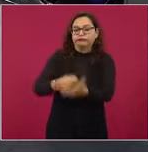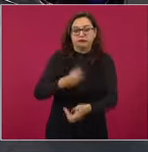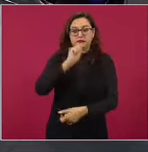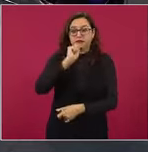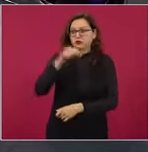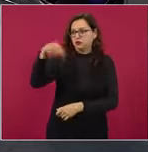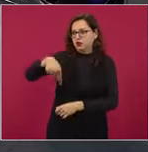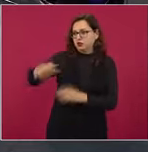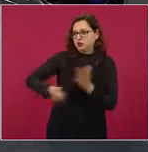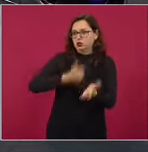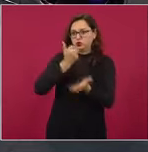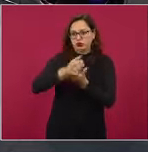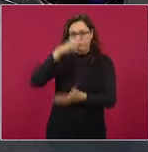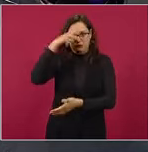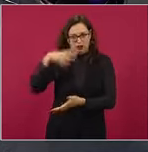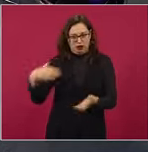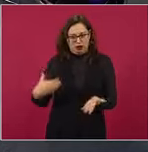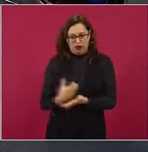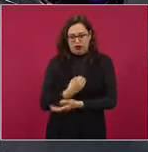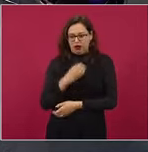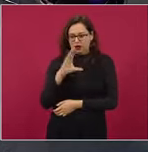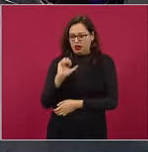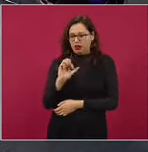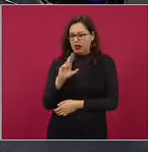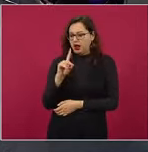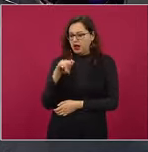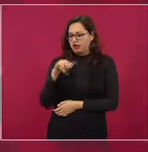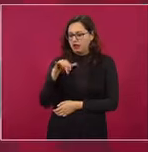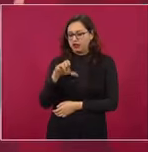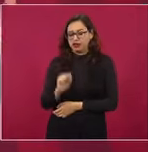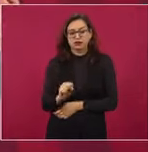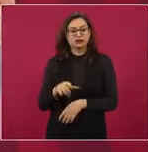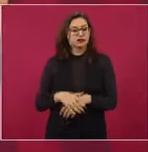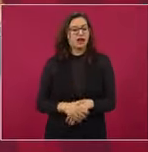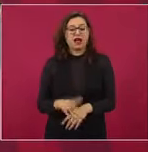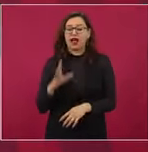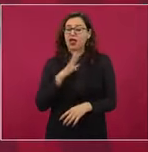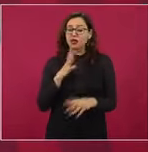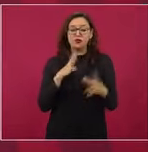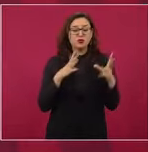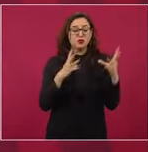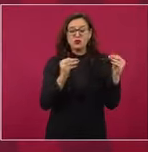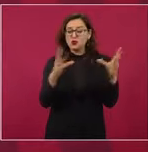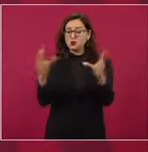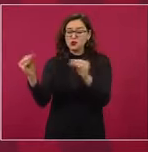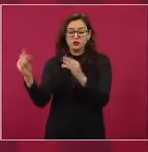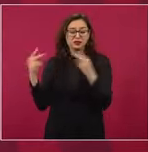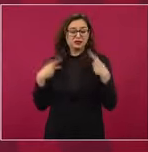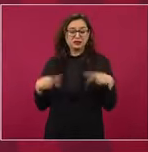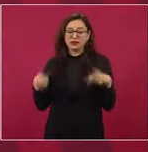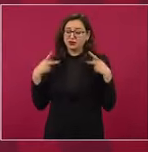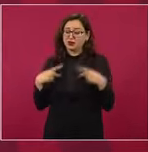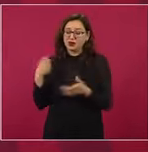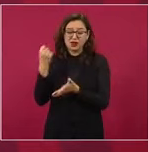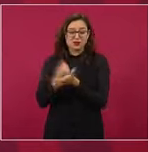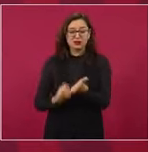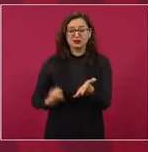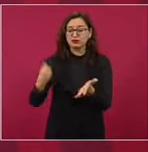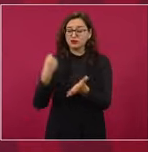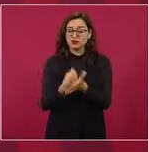en la Ciudad de México. Entonces, muchos, muchos, muchos, muchos. Bueno, todavía cuando creamos